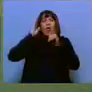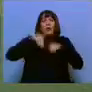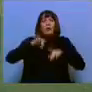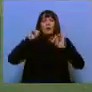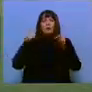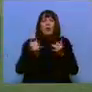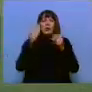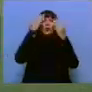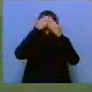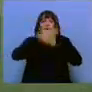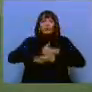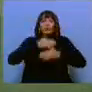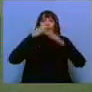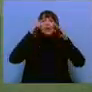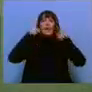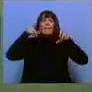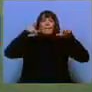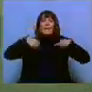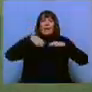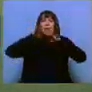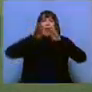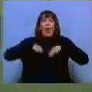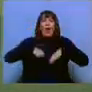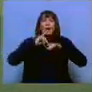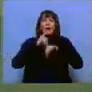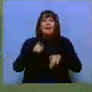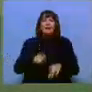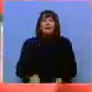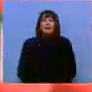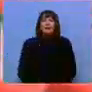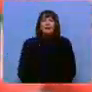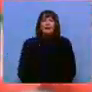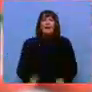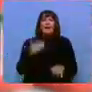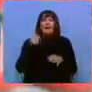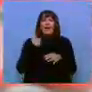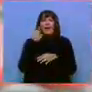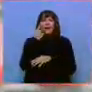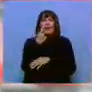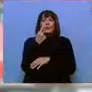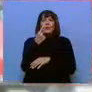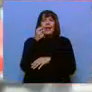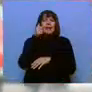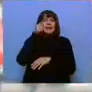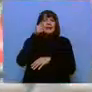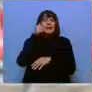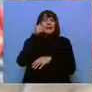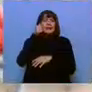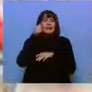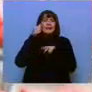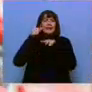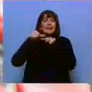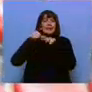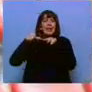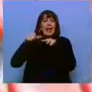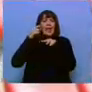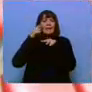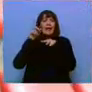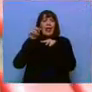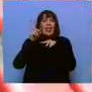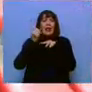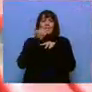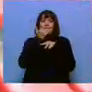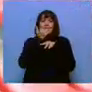jugársela a oscuras en el parque metropolitano La Sabana. Tengo una cicatriz en mi espinilla derecha porque